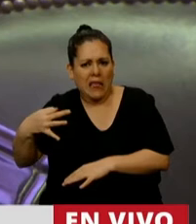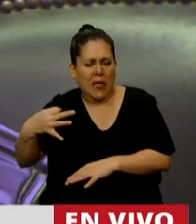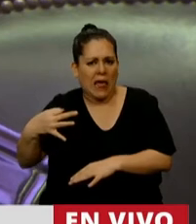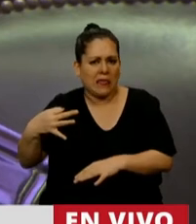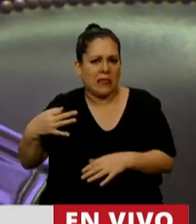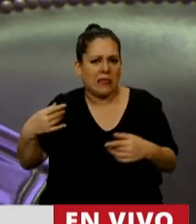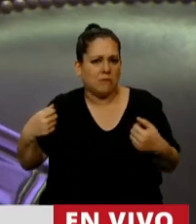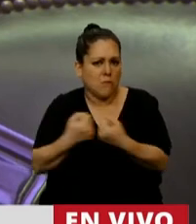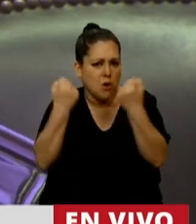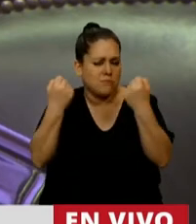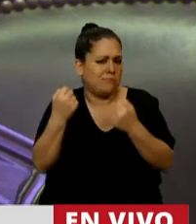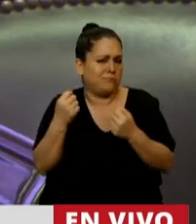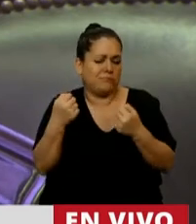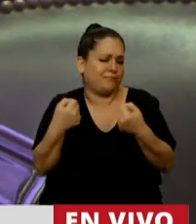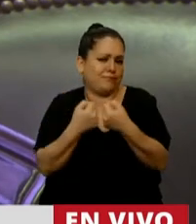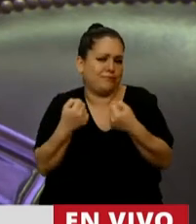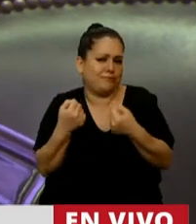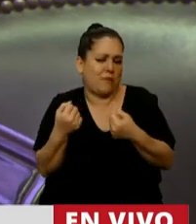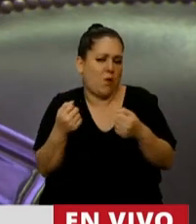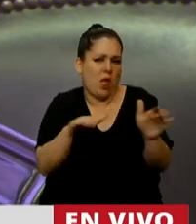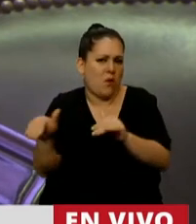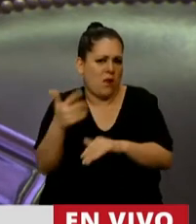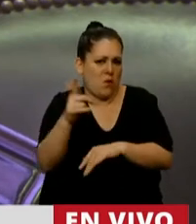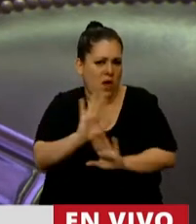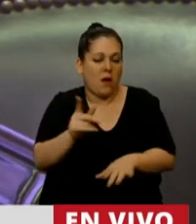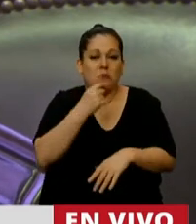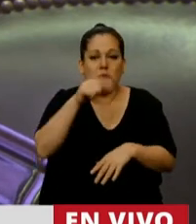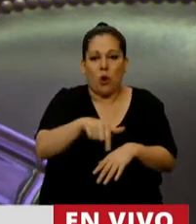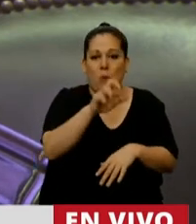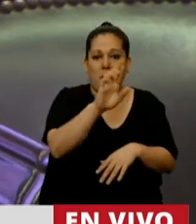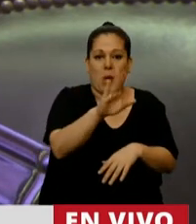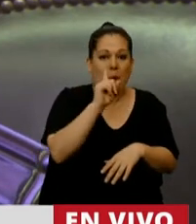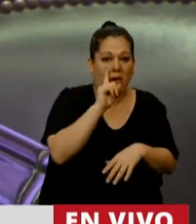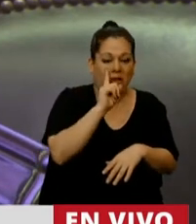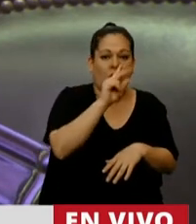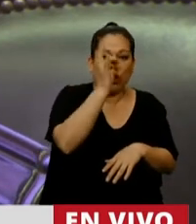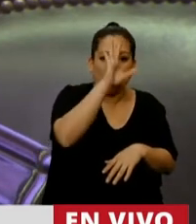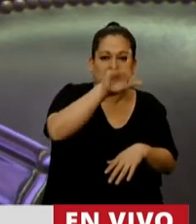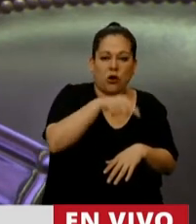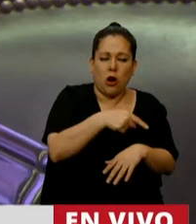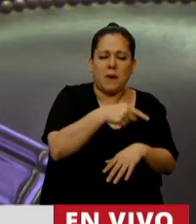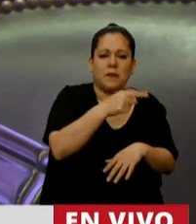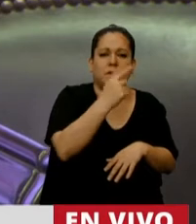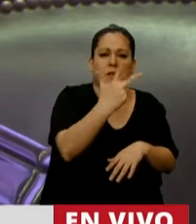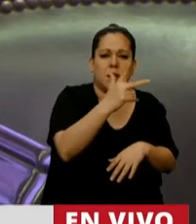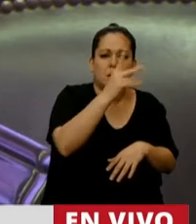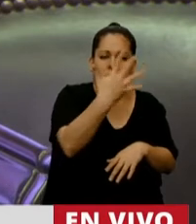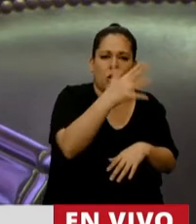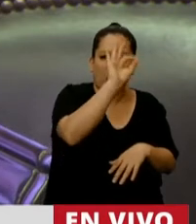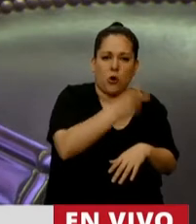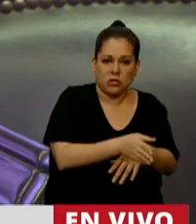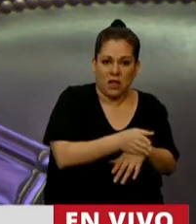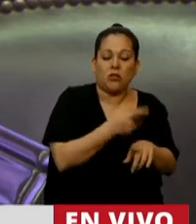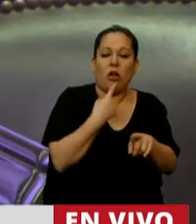solo coincide la caída del Producto Bruto. Este año, 12,10%. Y también coincidimos que solamente